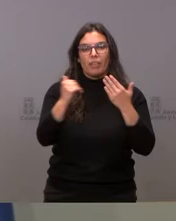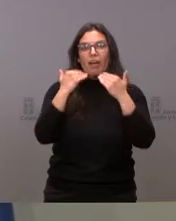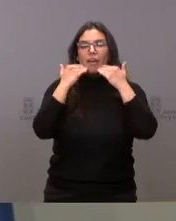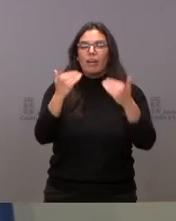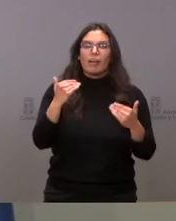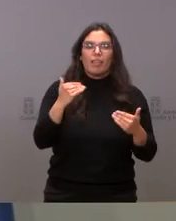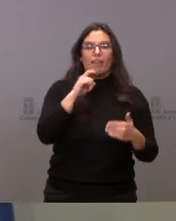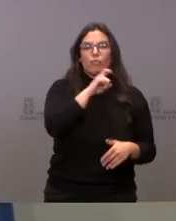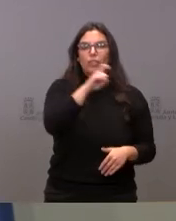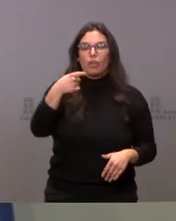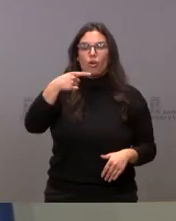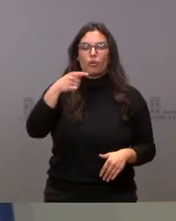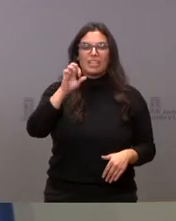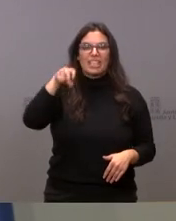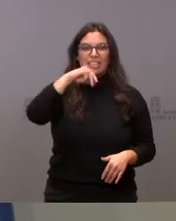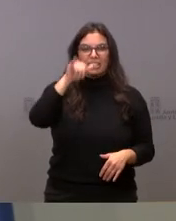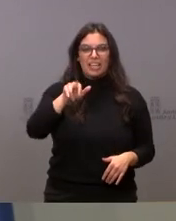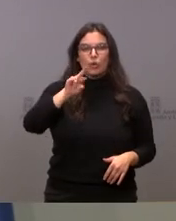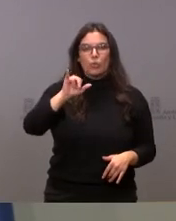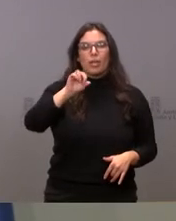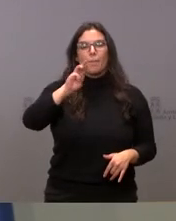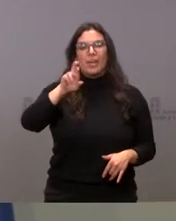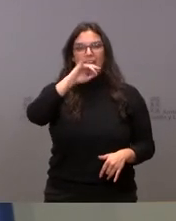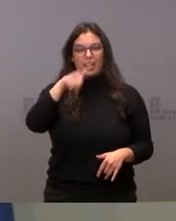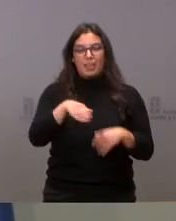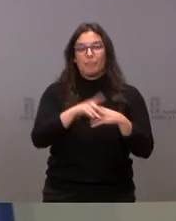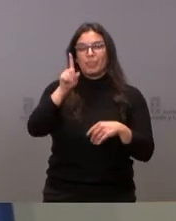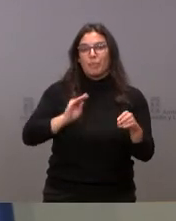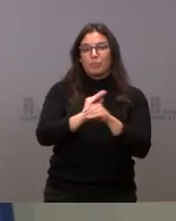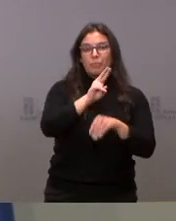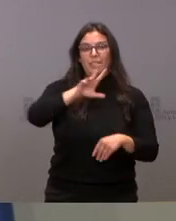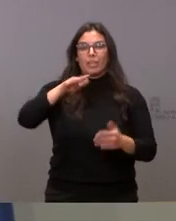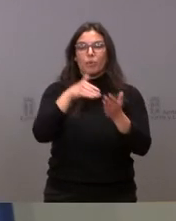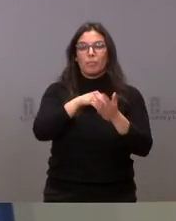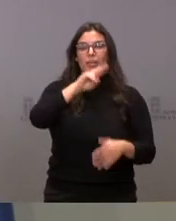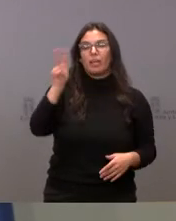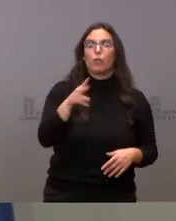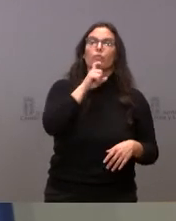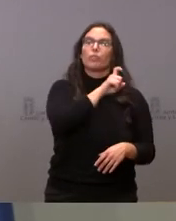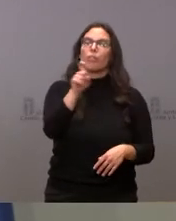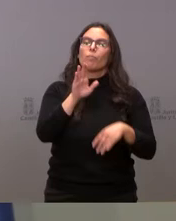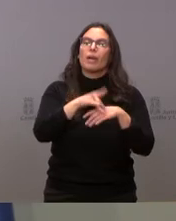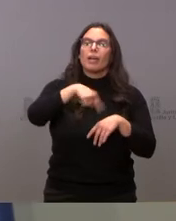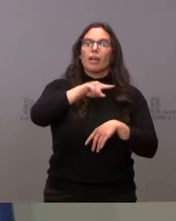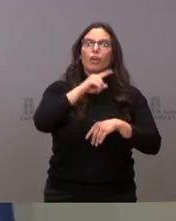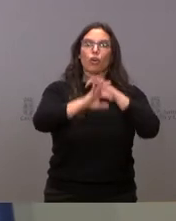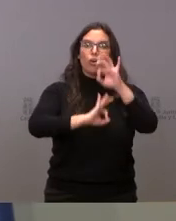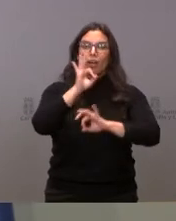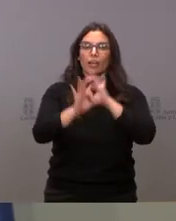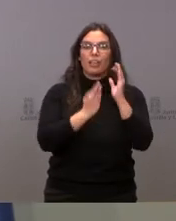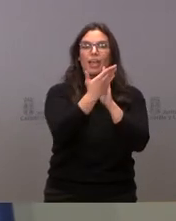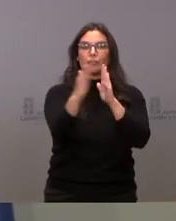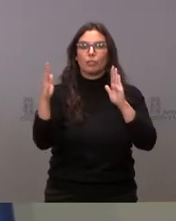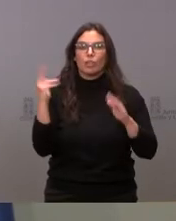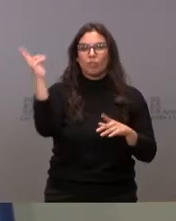Sánchez Ruy Pérez. Destina también 25.000 euros a la Fundación Ramos Andrade para desarrollar la exposición Toulouse-Lautrec,